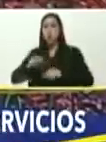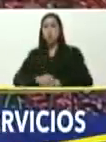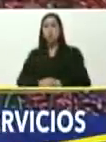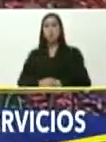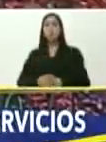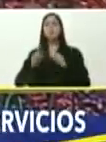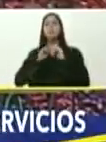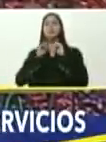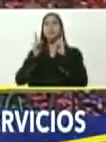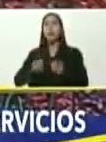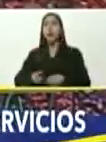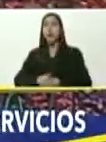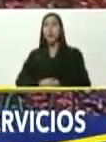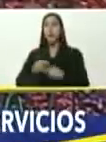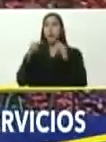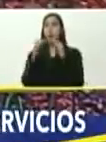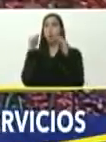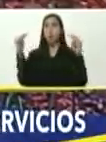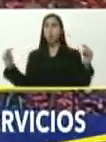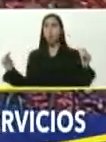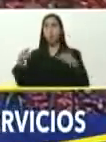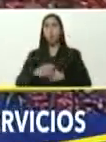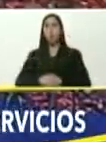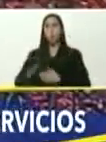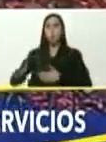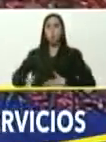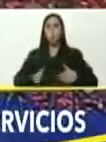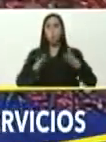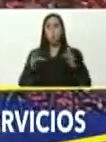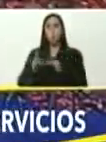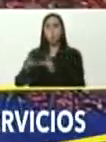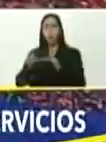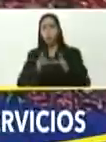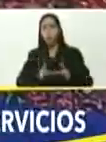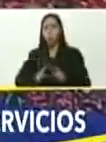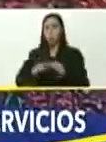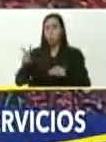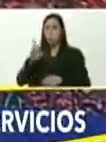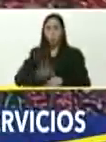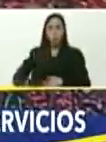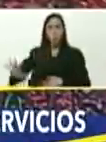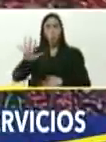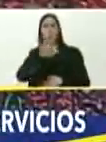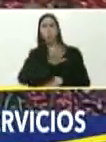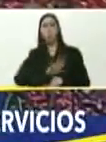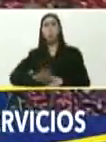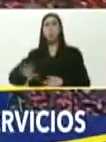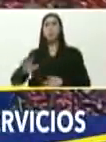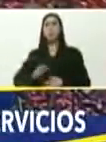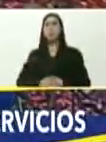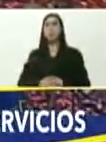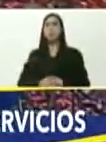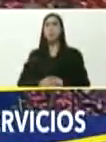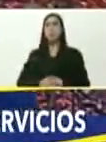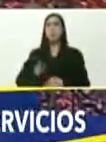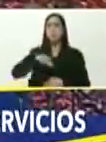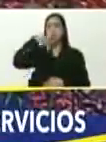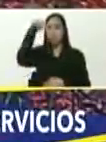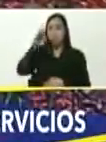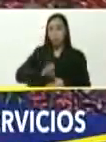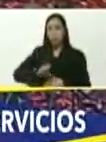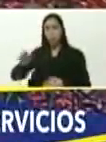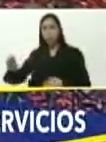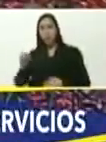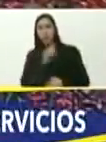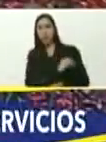carreteras, puentes, vías de acceso, de nuestro pueblo, a lo largo, y ancho del territorio, de norte a sur, de este a